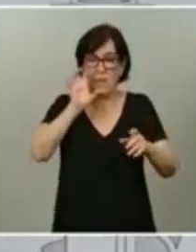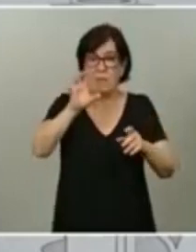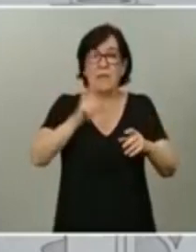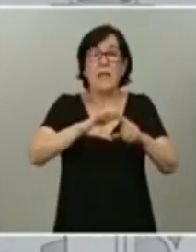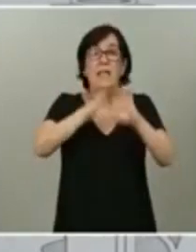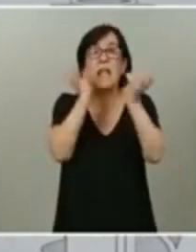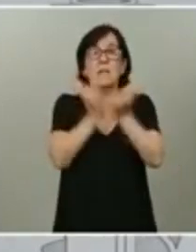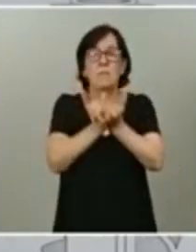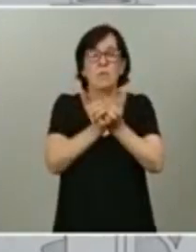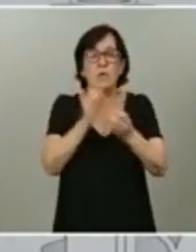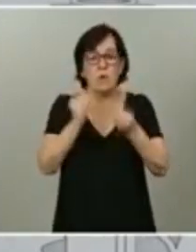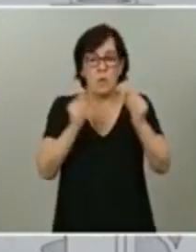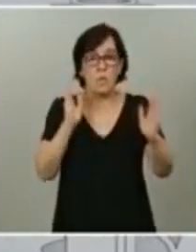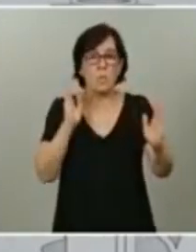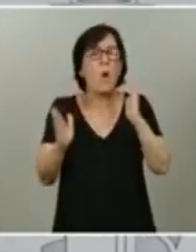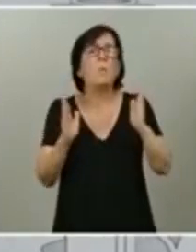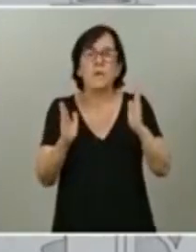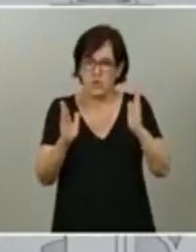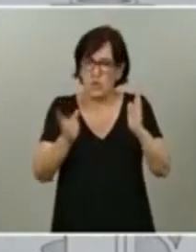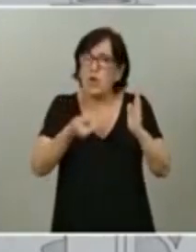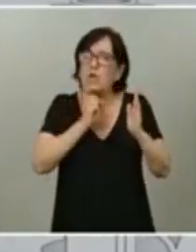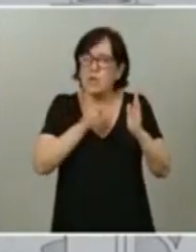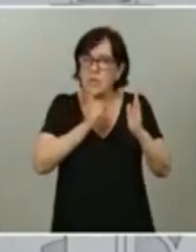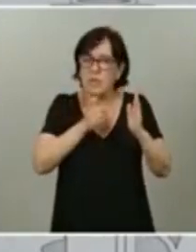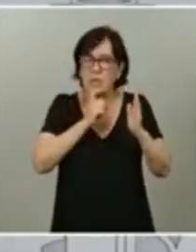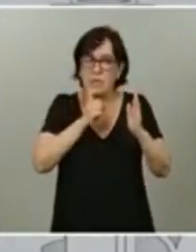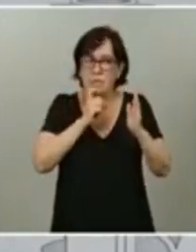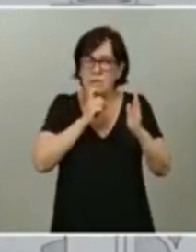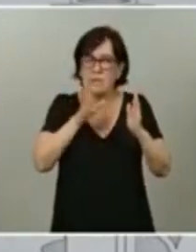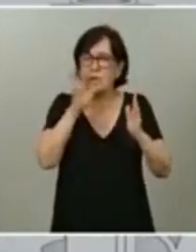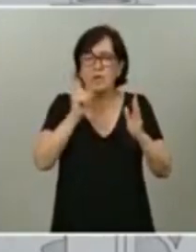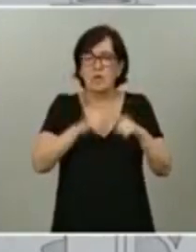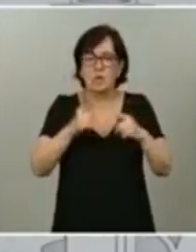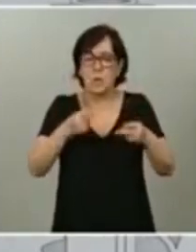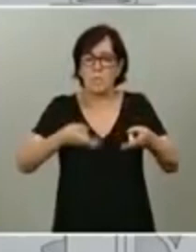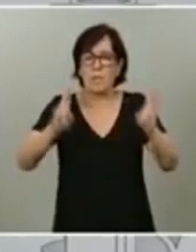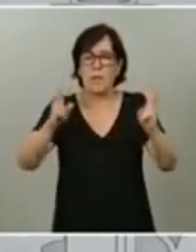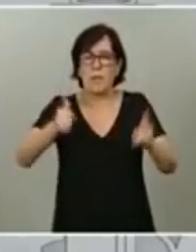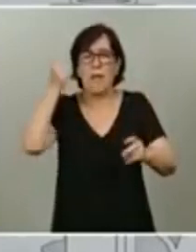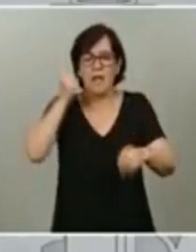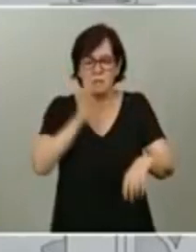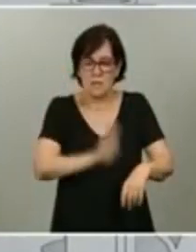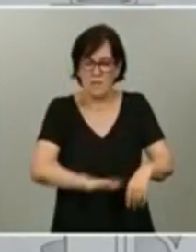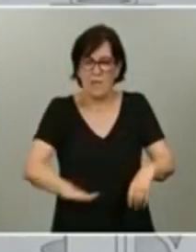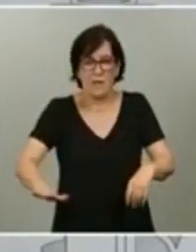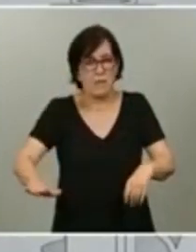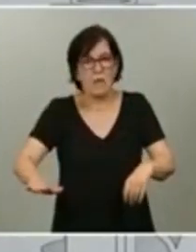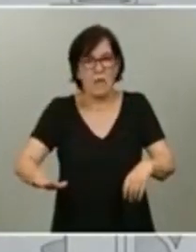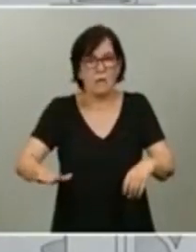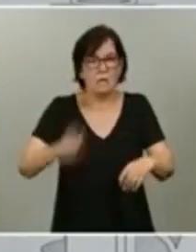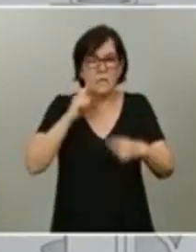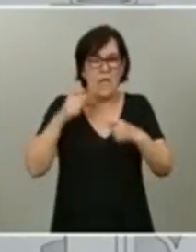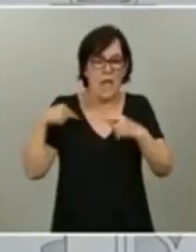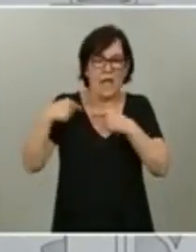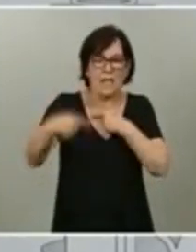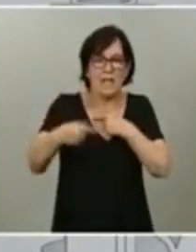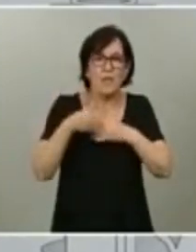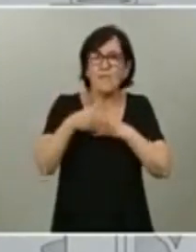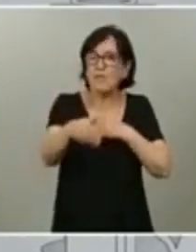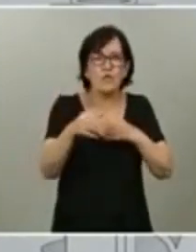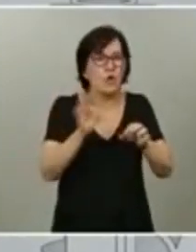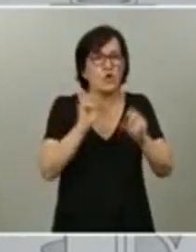en un momento crítico. No íbamos a permitir más infancias rotas, más generaciones sin futuro o más